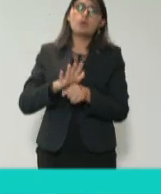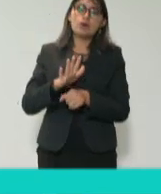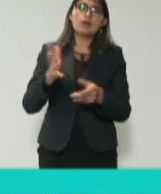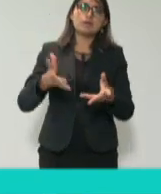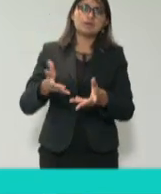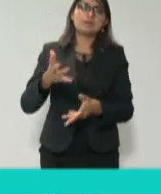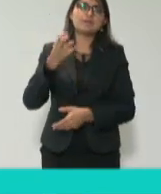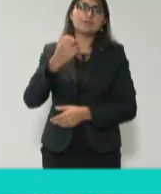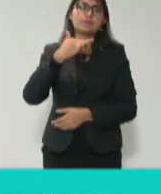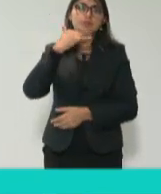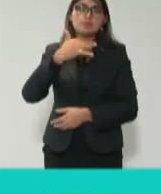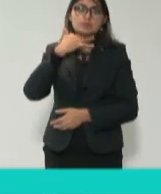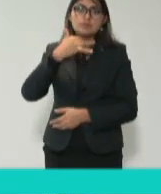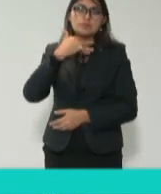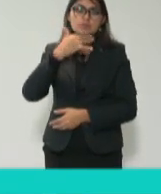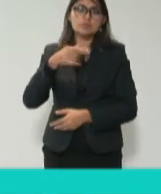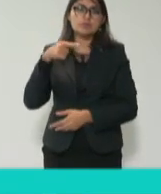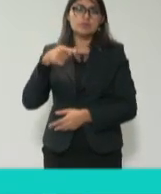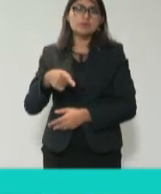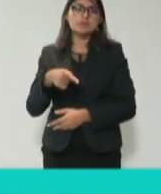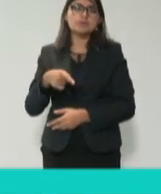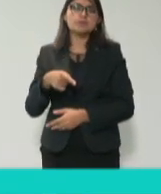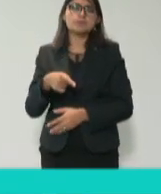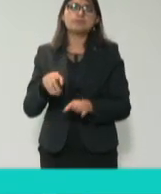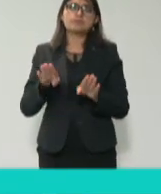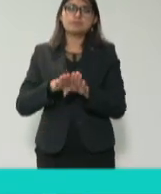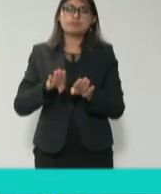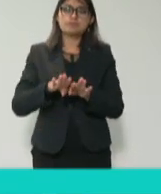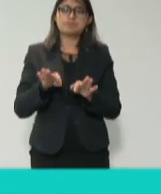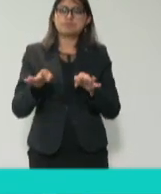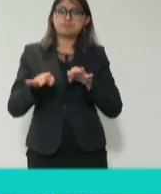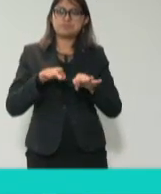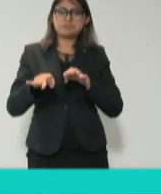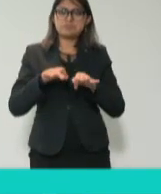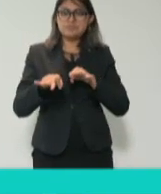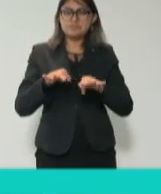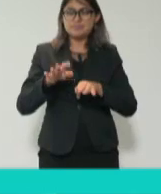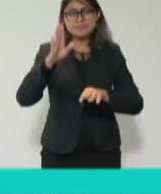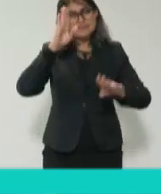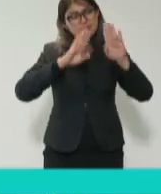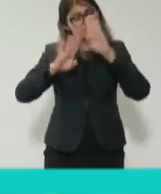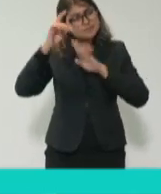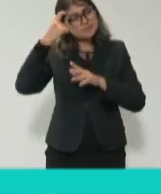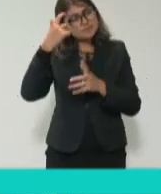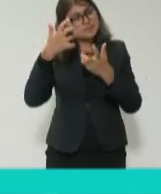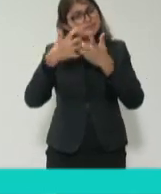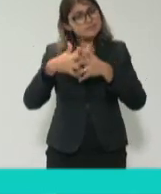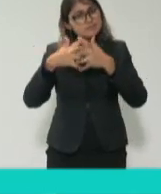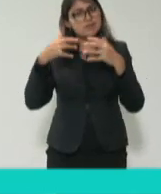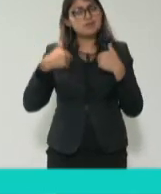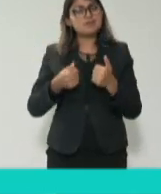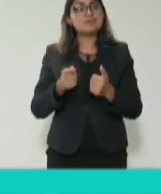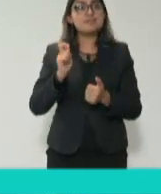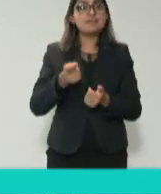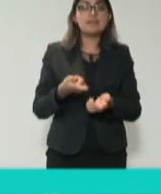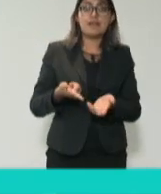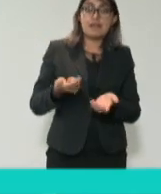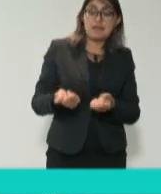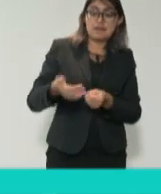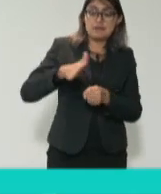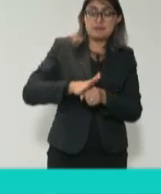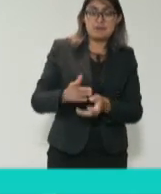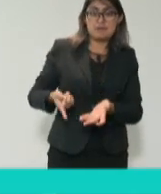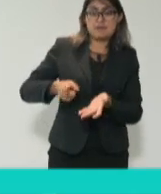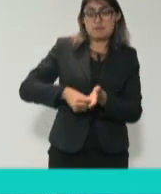tenemos que comenzar a trabajar. ¿Y cómo comenzaríamos a trabajar en esto? Pues con la gestión. Hay que ir a la gestión administrativa, al